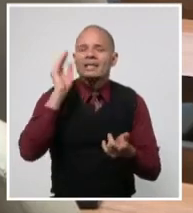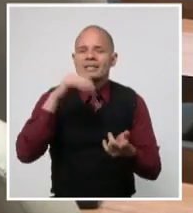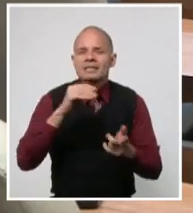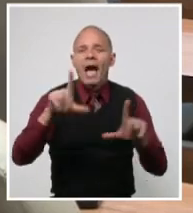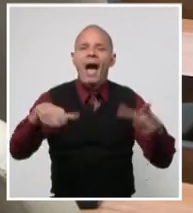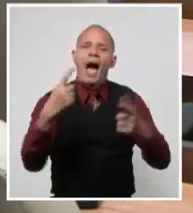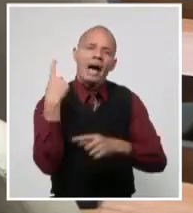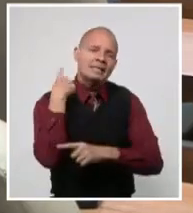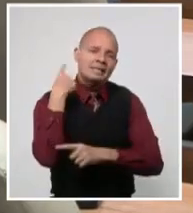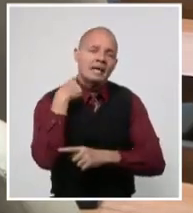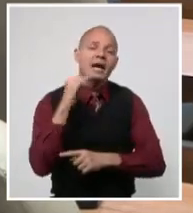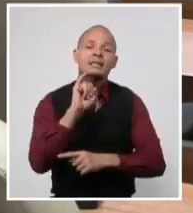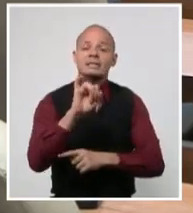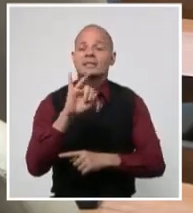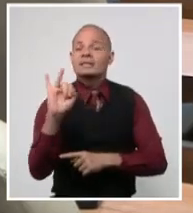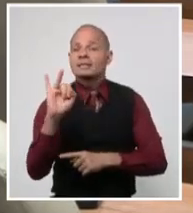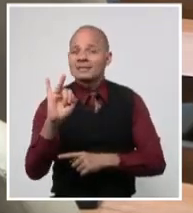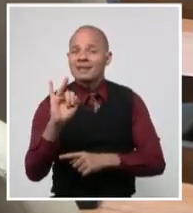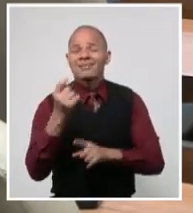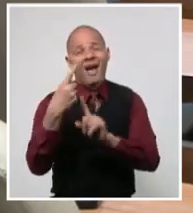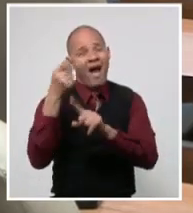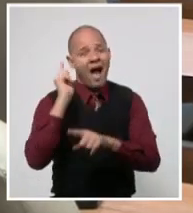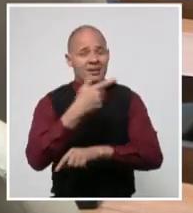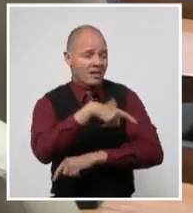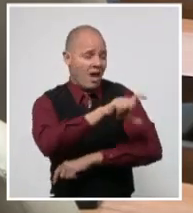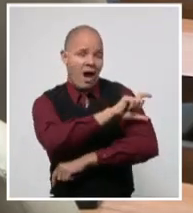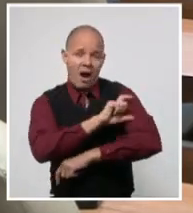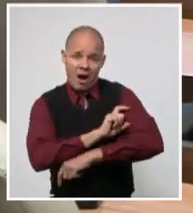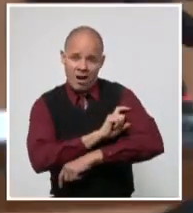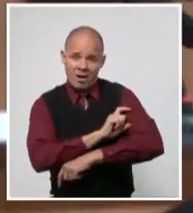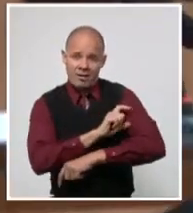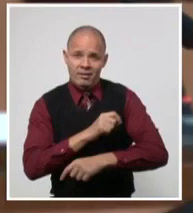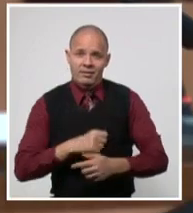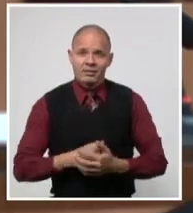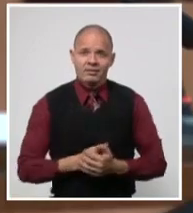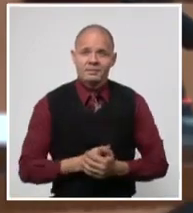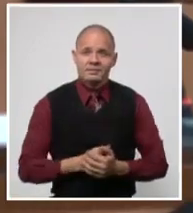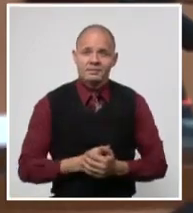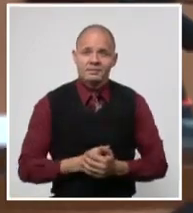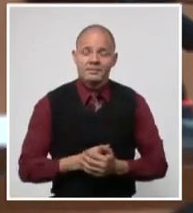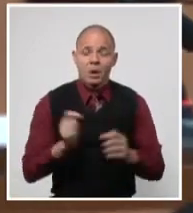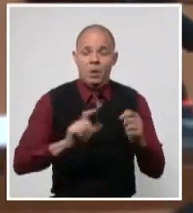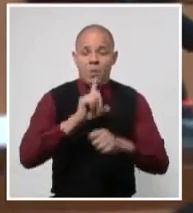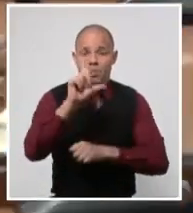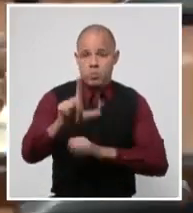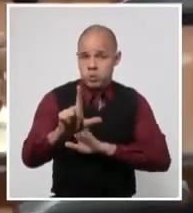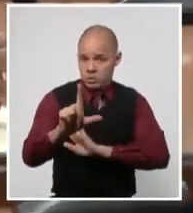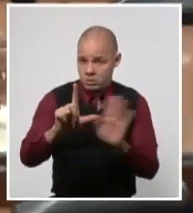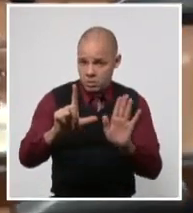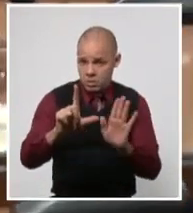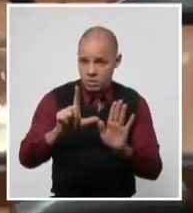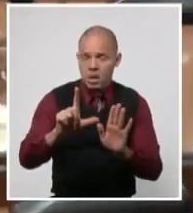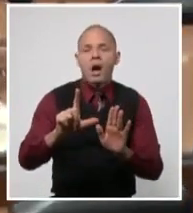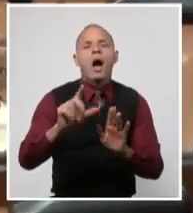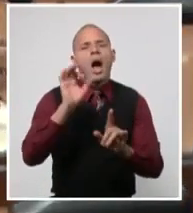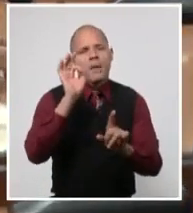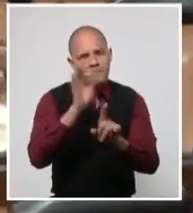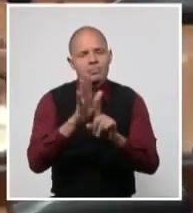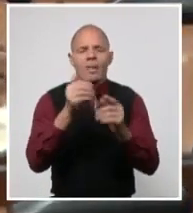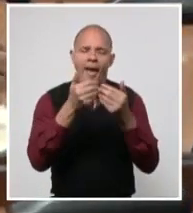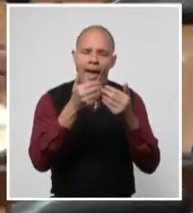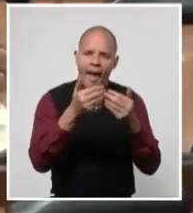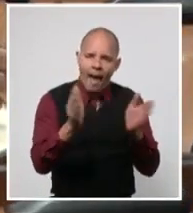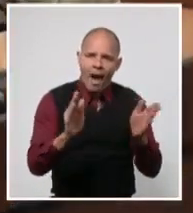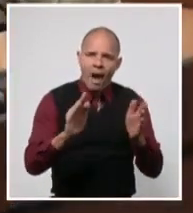del asalto a los cuarteles Moncada y Carlos Manuel de Céspedes. El venidero lunes Cuba dará otro importante paso en la ruta hacia la